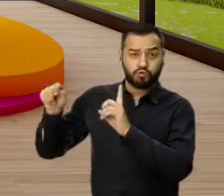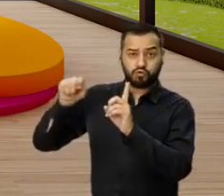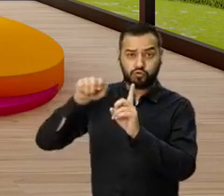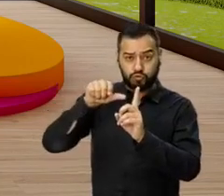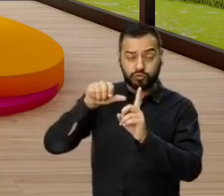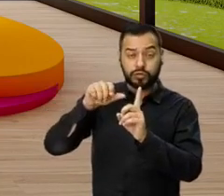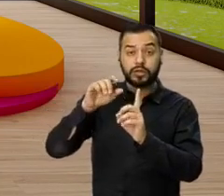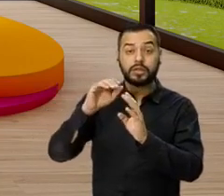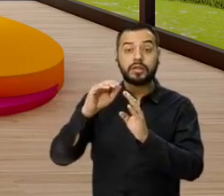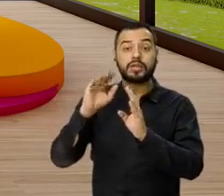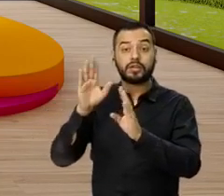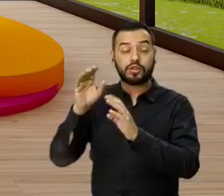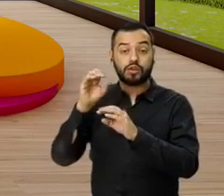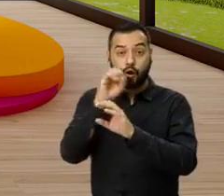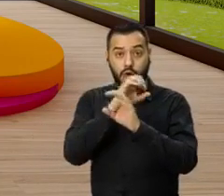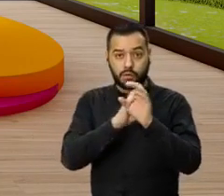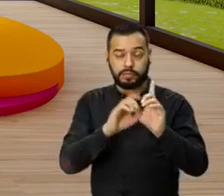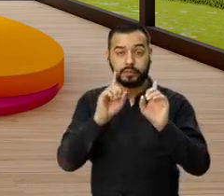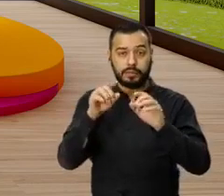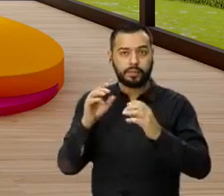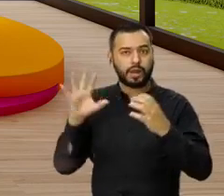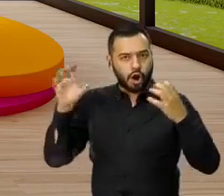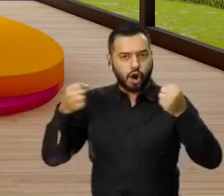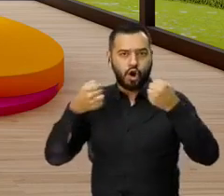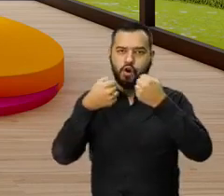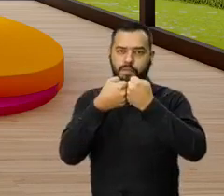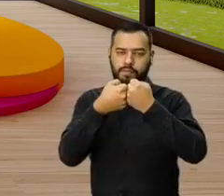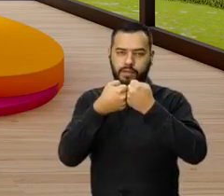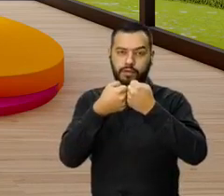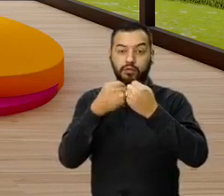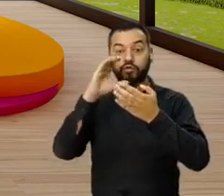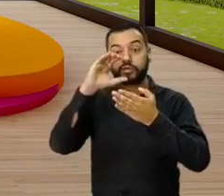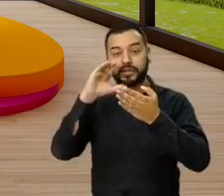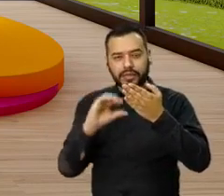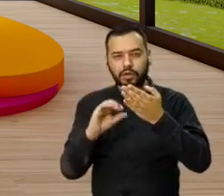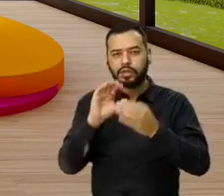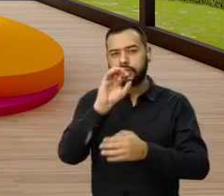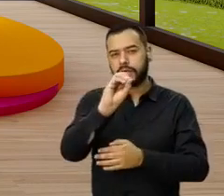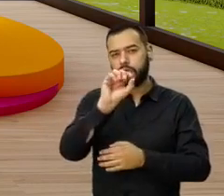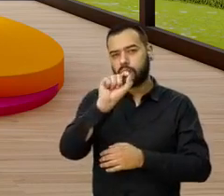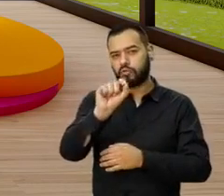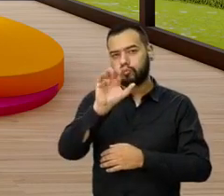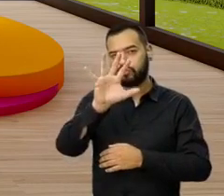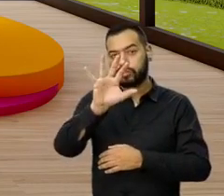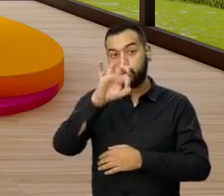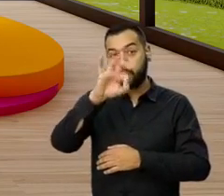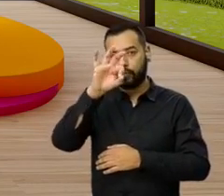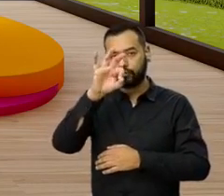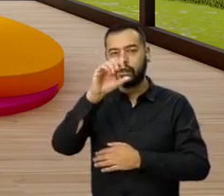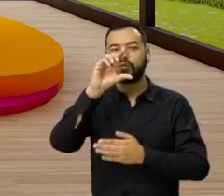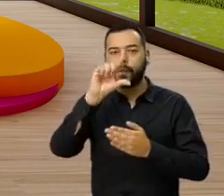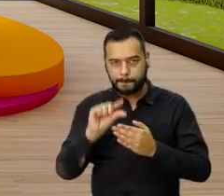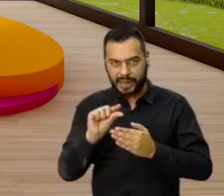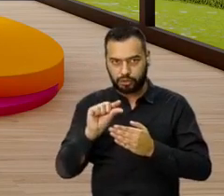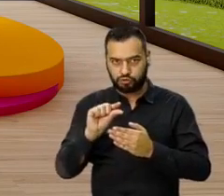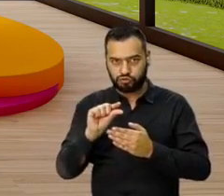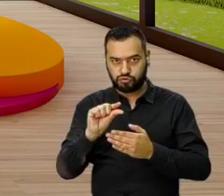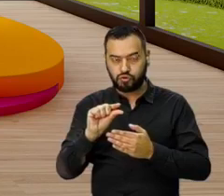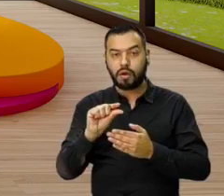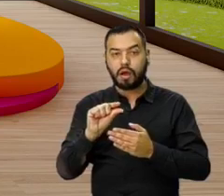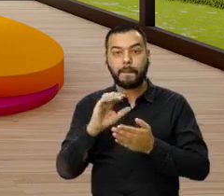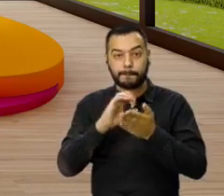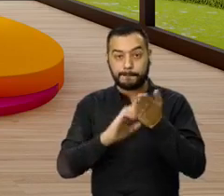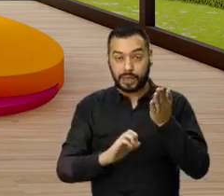Por eso estamos aquí con este convenio. Recuerde, ahí aplicaríamos con un descuento del 0.5%. Ok, esto es para